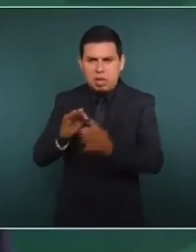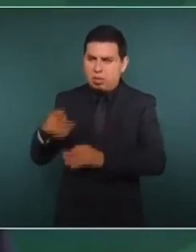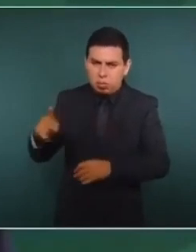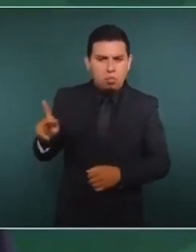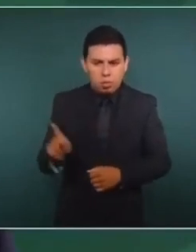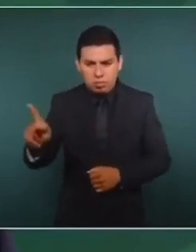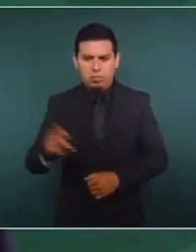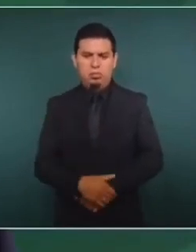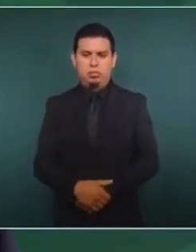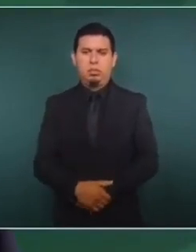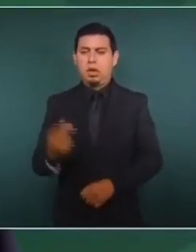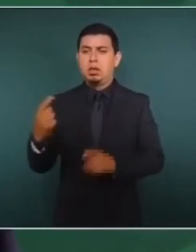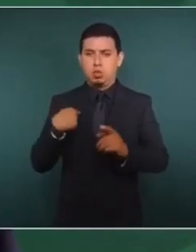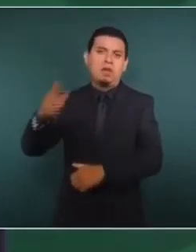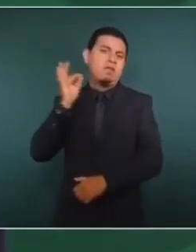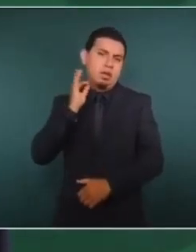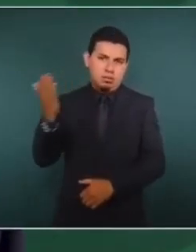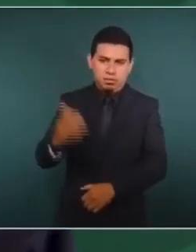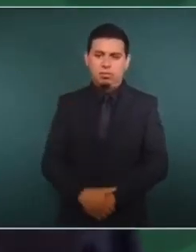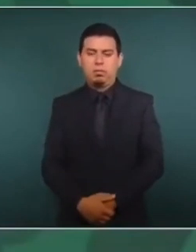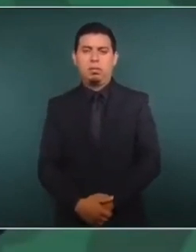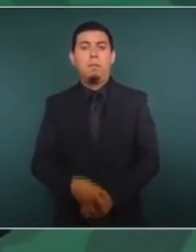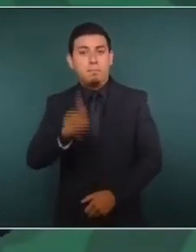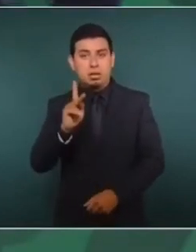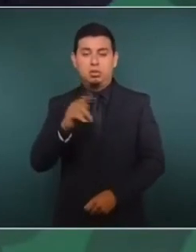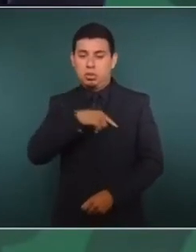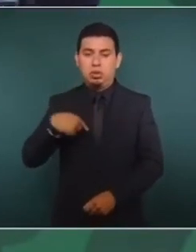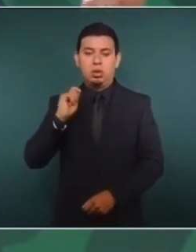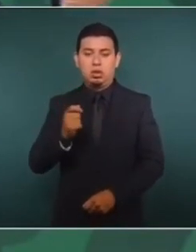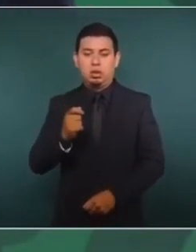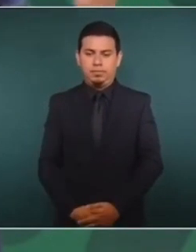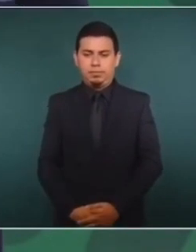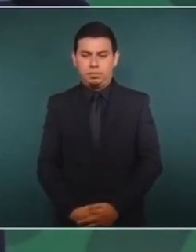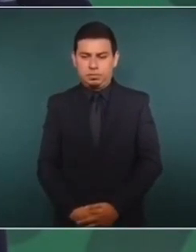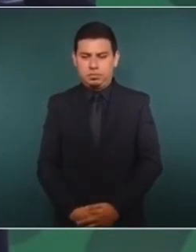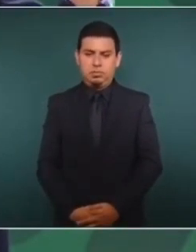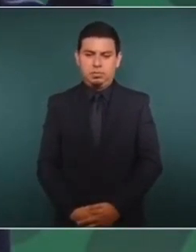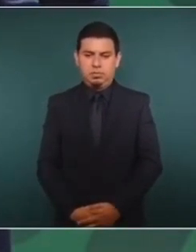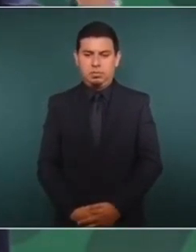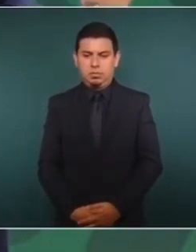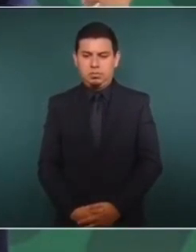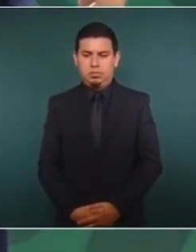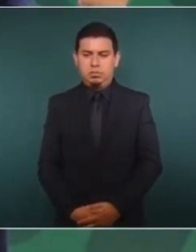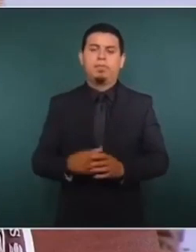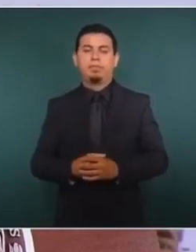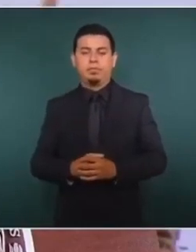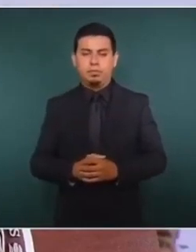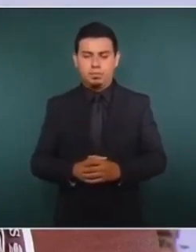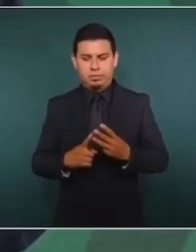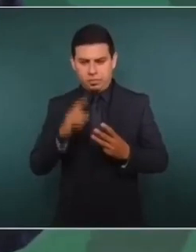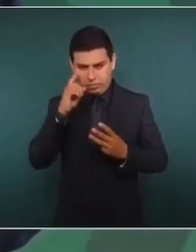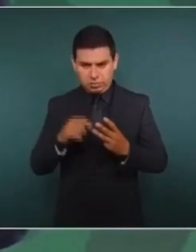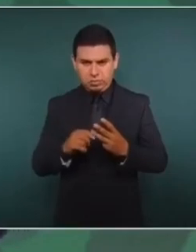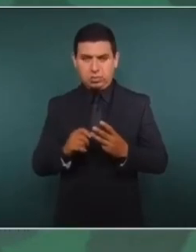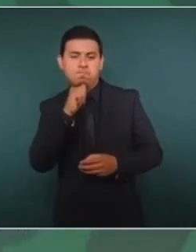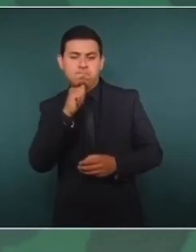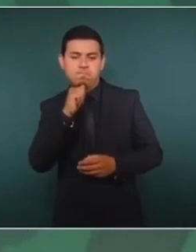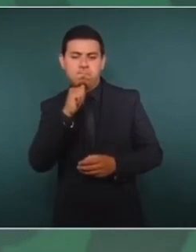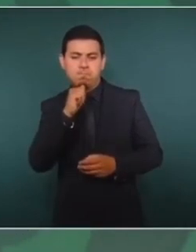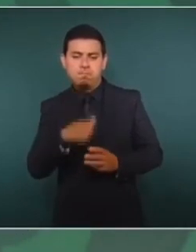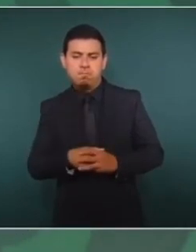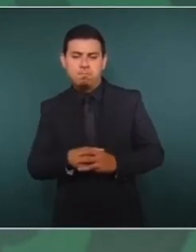a través de una consulta, lo que no vamos a hacer es fabricar delito. No es muy fuerte la venganza. No podemos